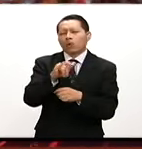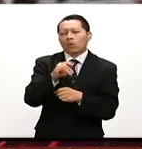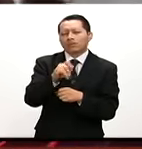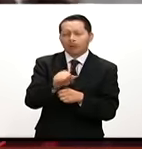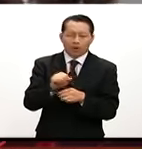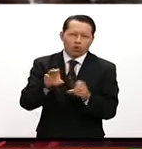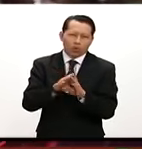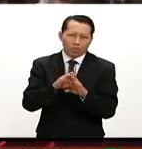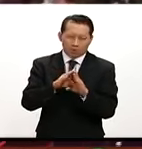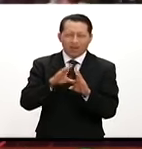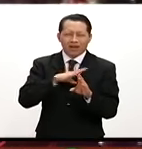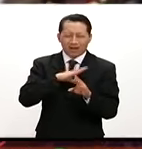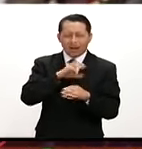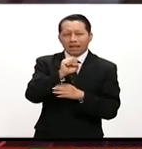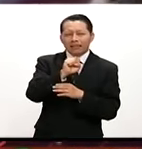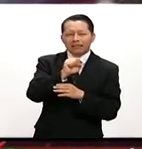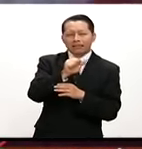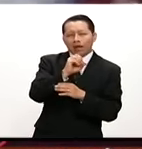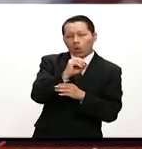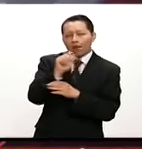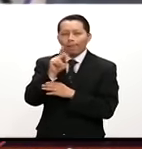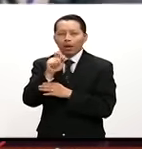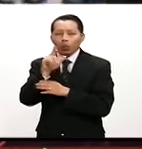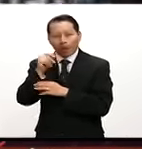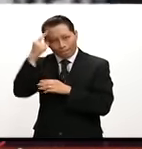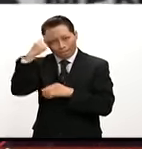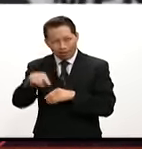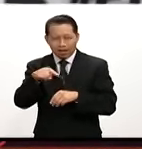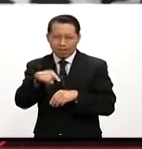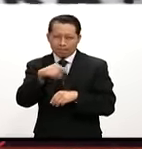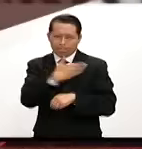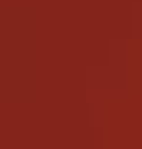Paulo para exigir la renuncia del presidente instituto Michel Temer.